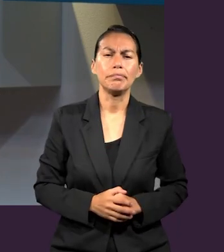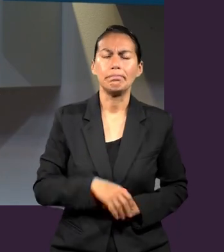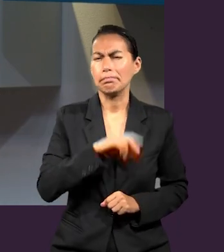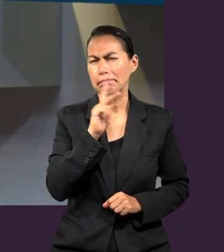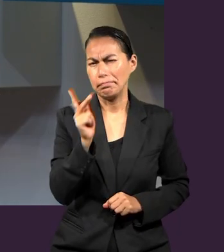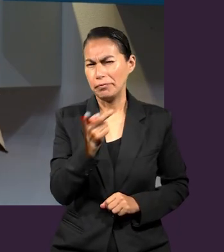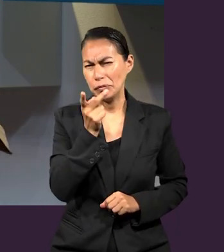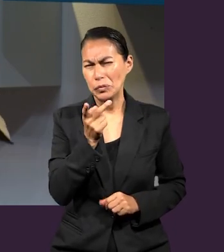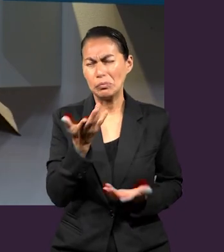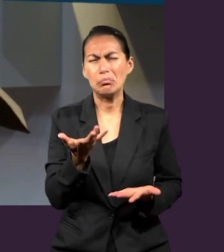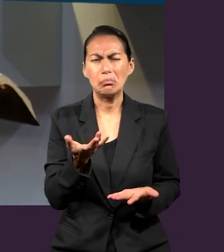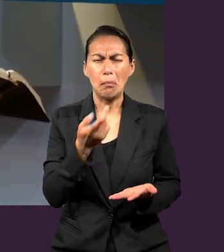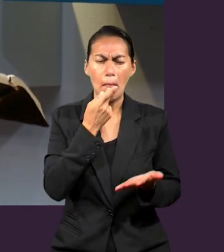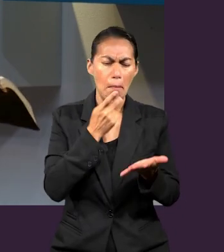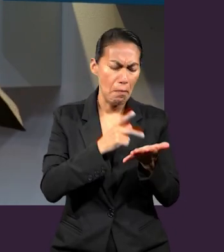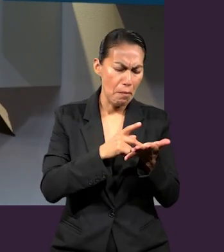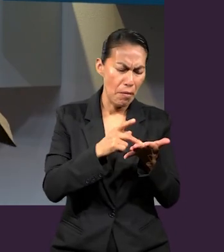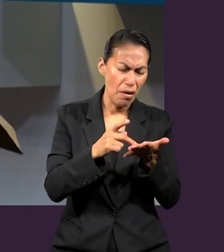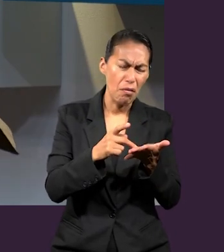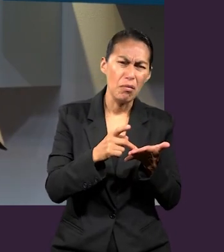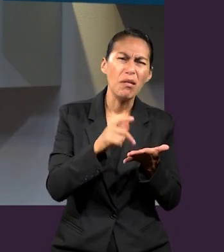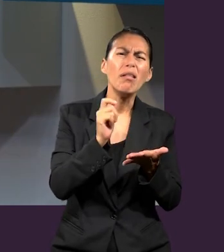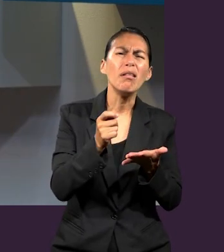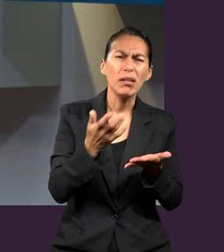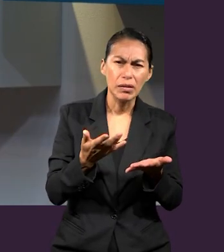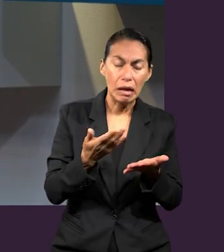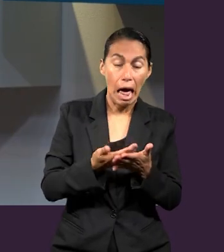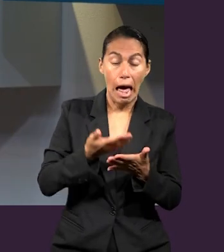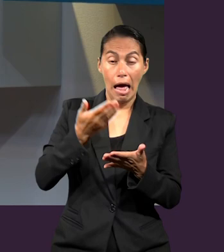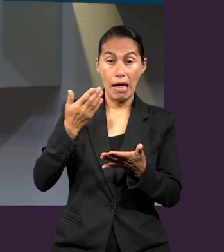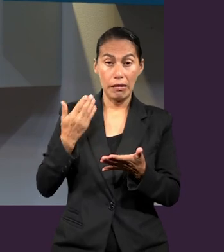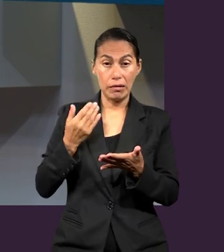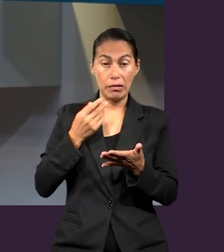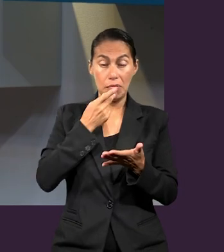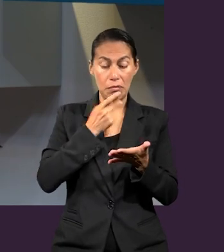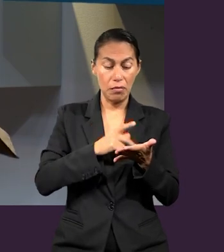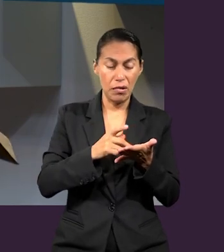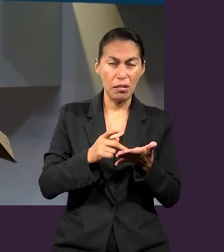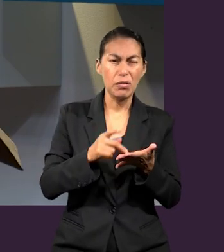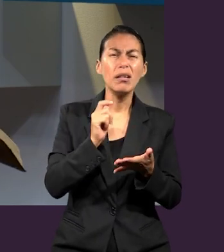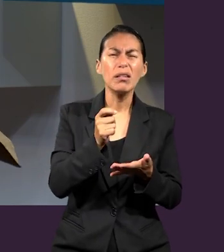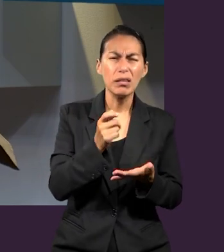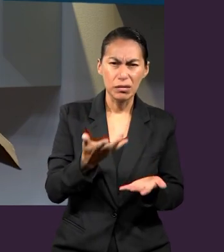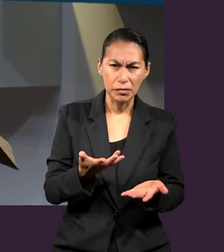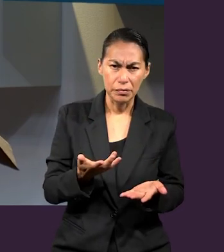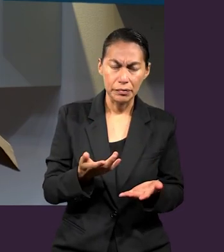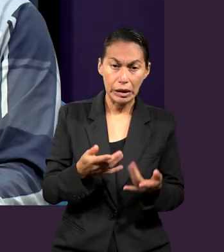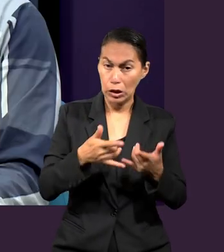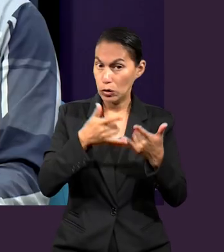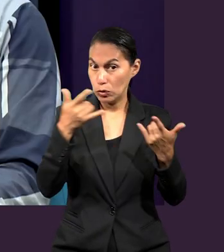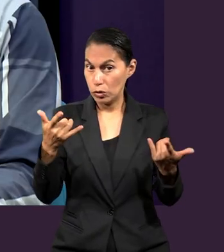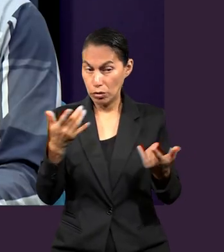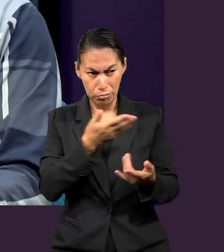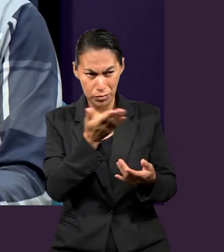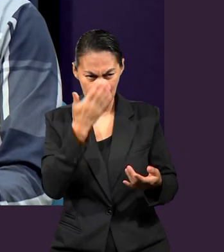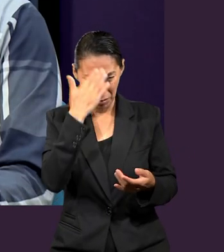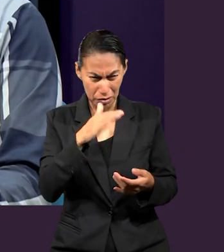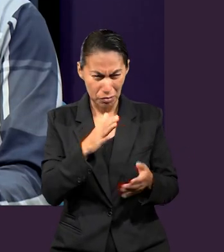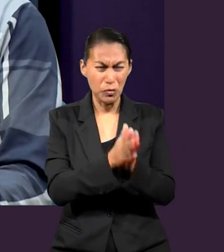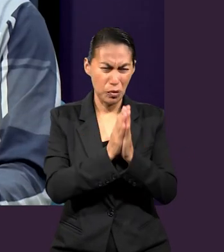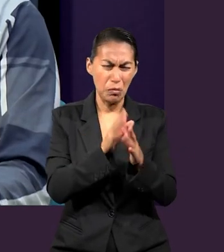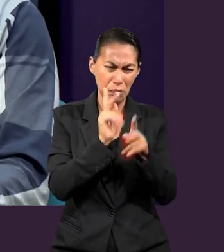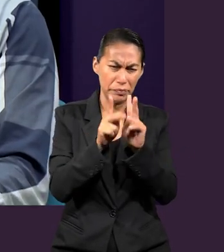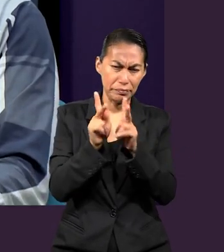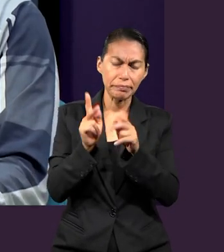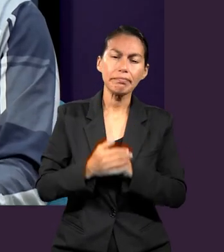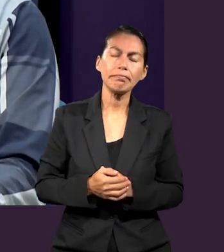quién era antes de ser Pablo, por así decirlo. ¿Conocen un poco de la historia de Pablo? Cuéntenme un poco,